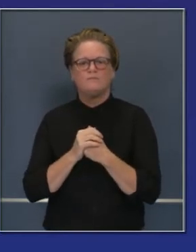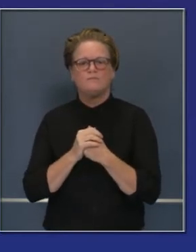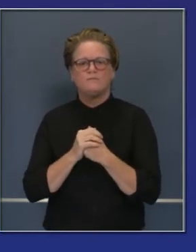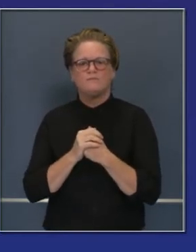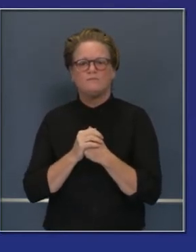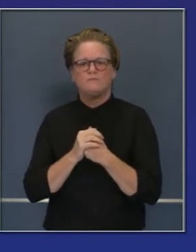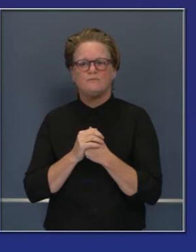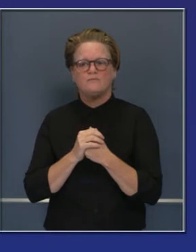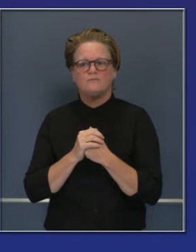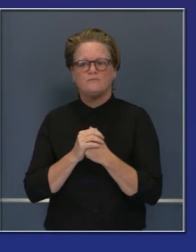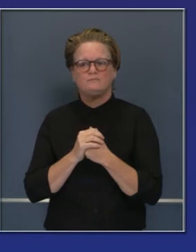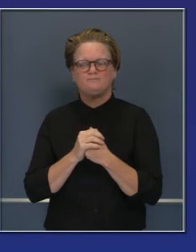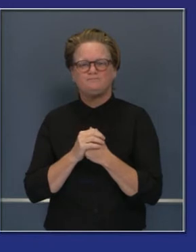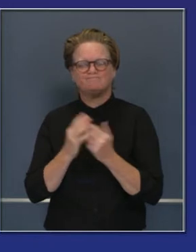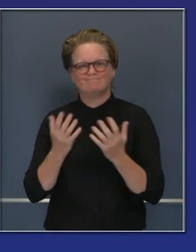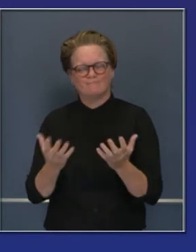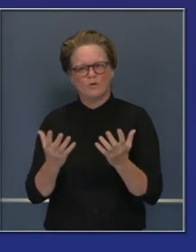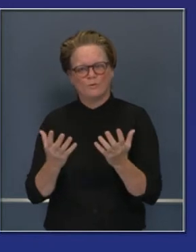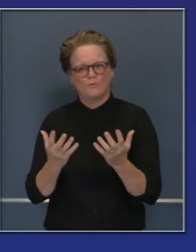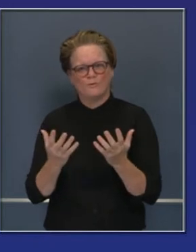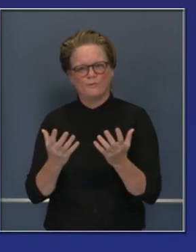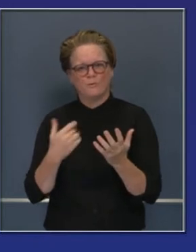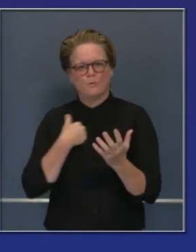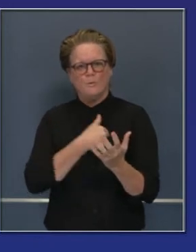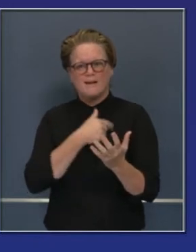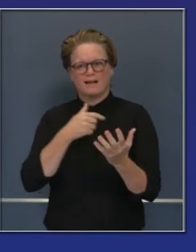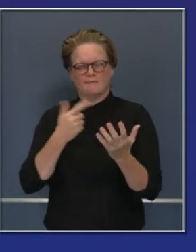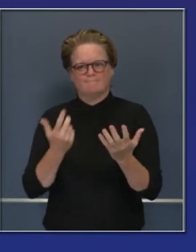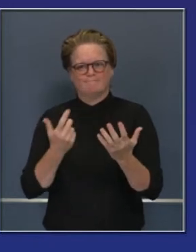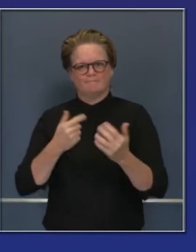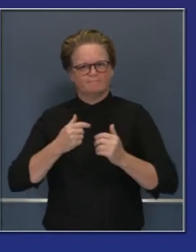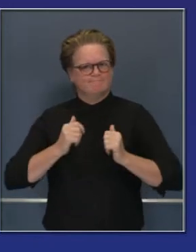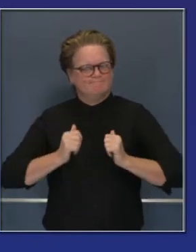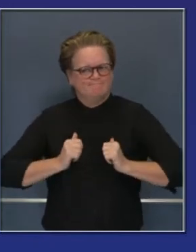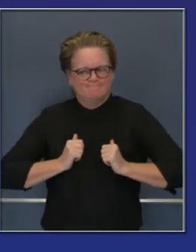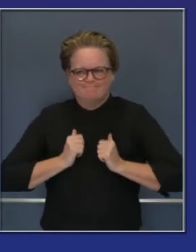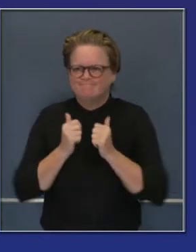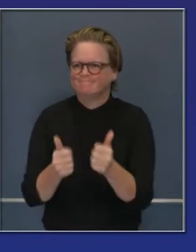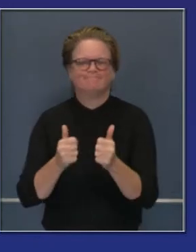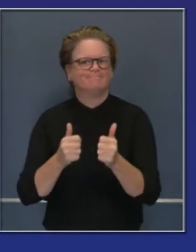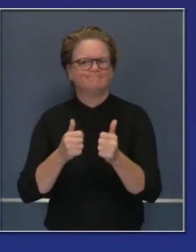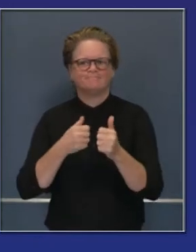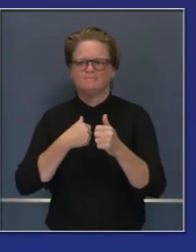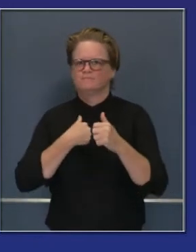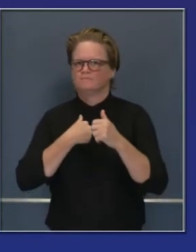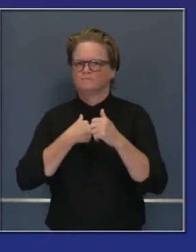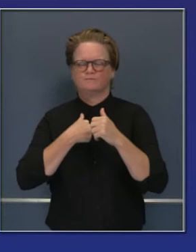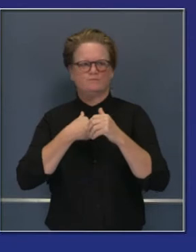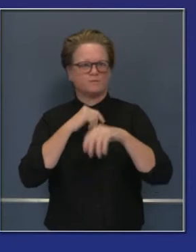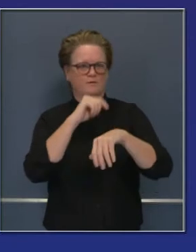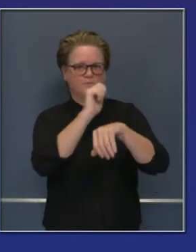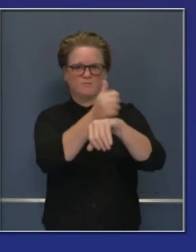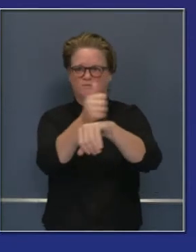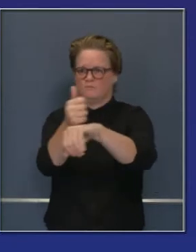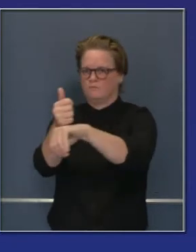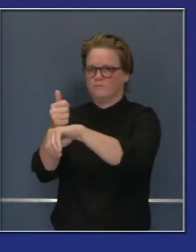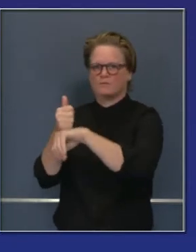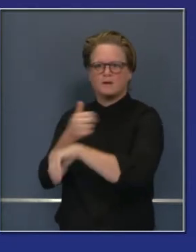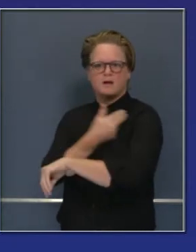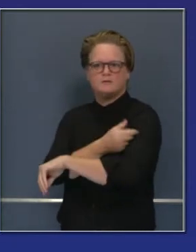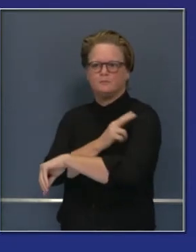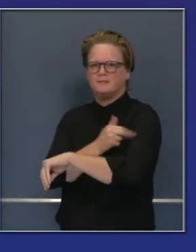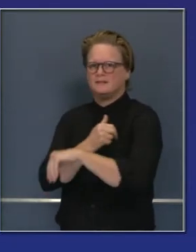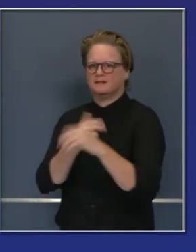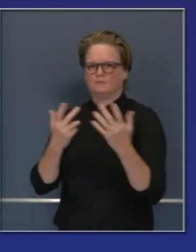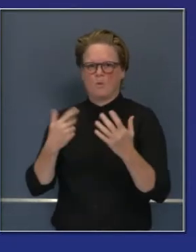que estaremos inclinándonos más agresivamente en el contrato de Ventura también. Pero este es el inventario de PPE,